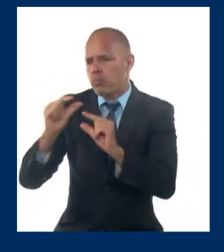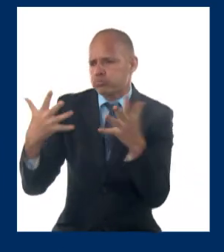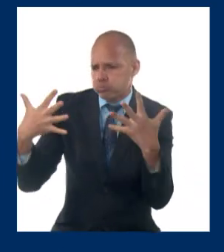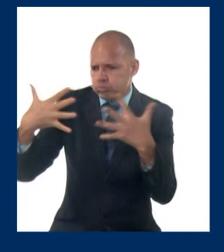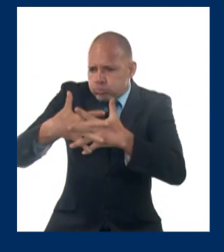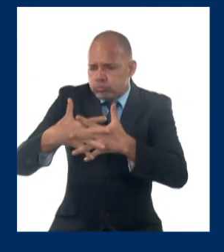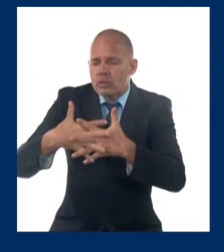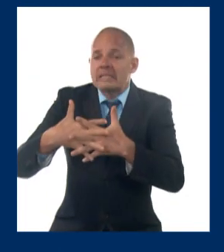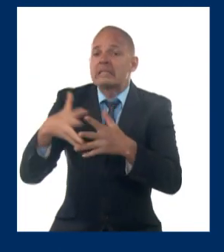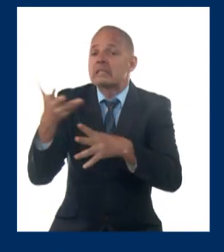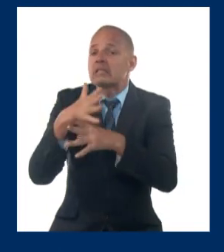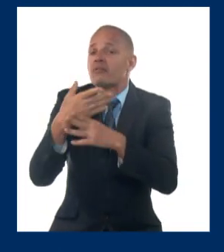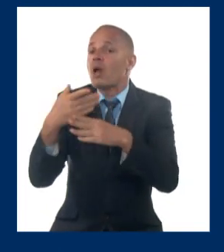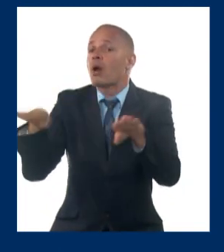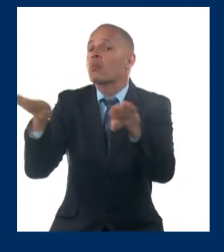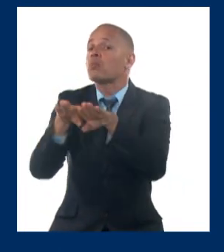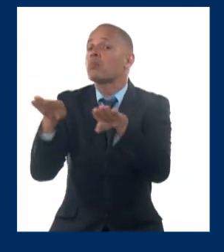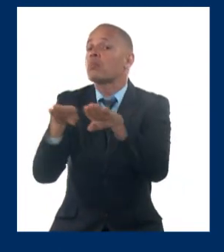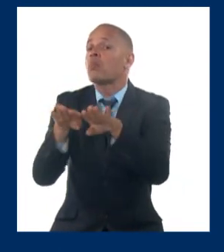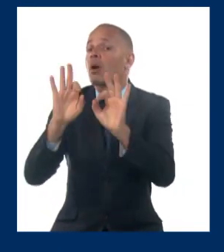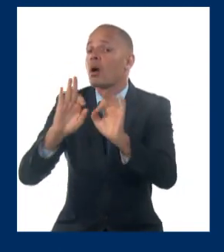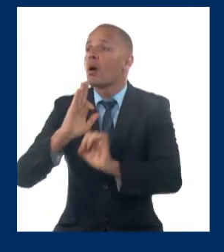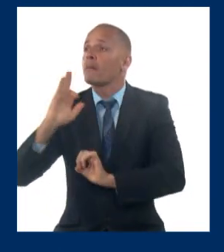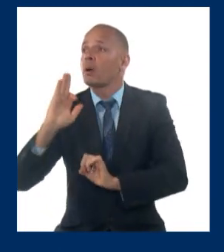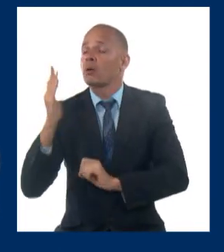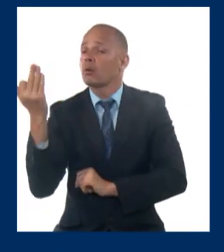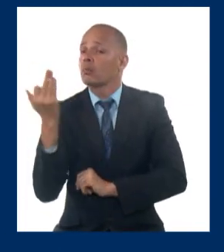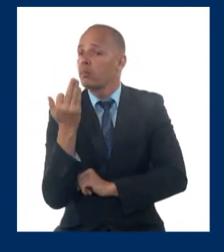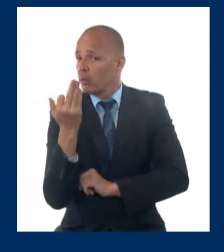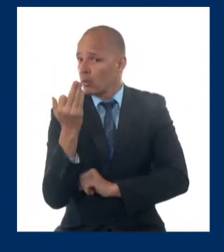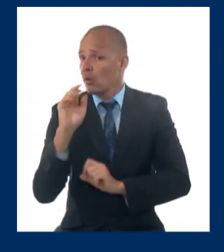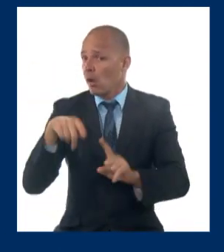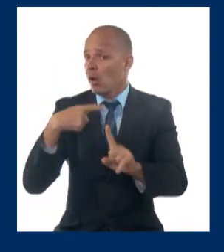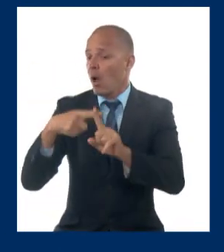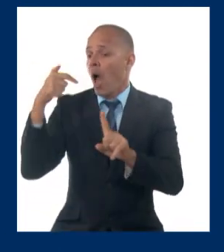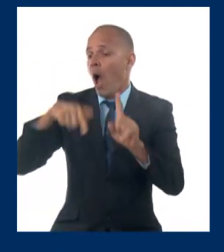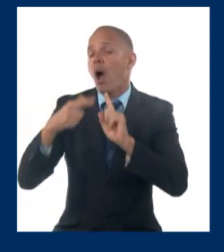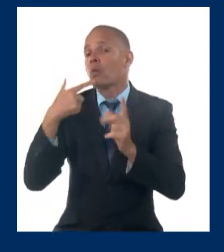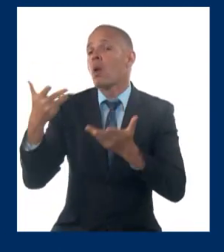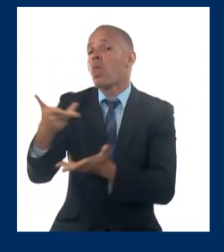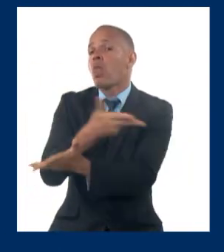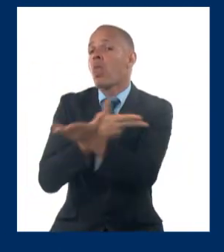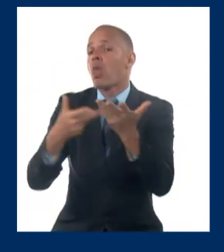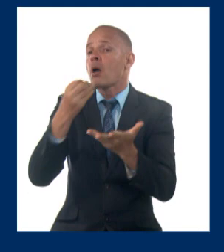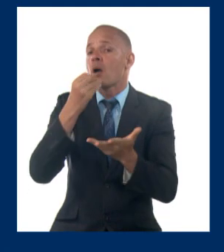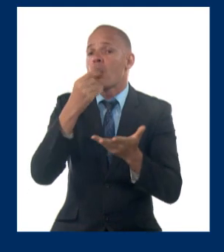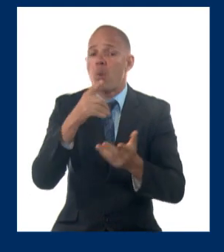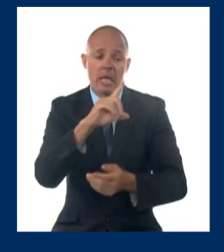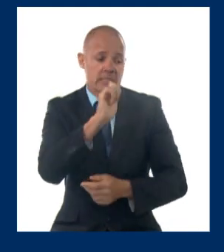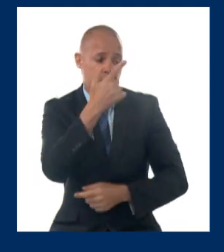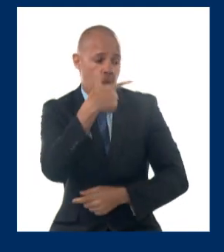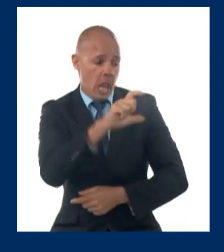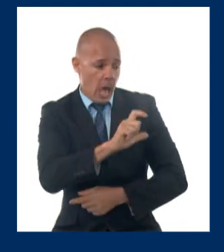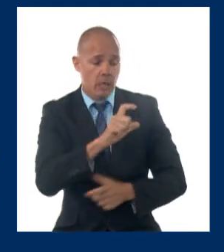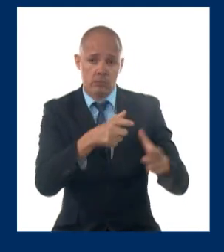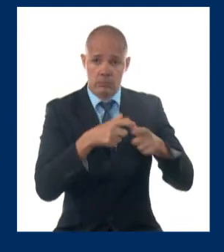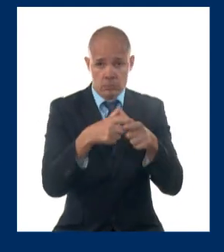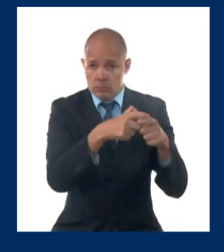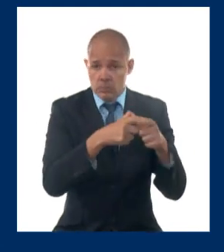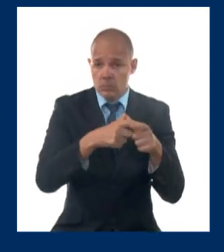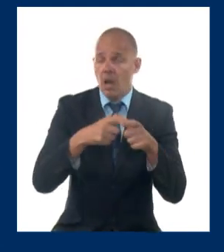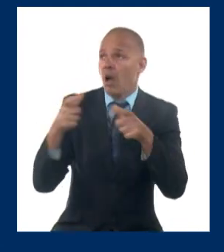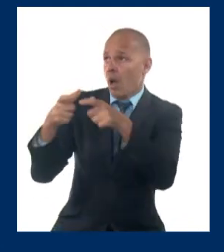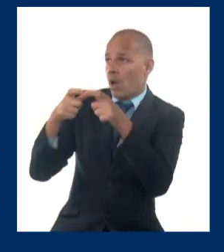igualdad y respeto mutuo, el diálogo y la cooperación entre la CELAC y la Unión Europea para